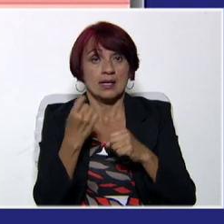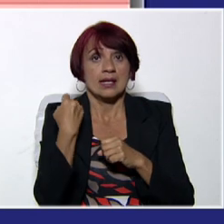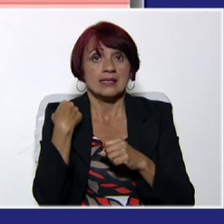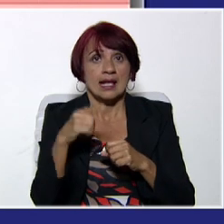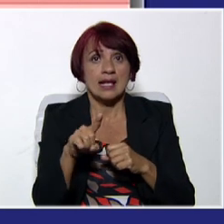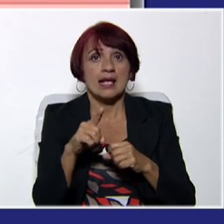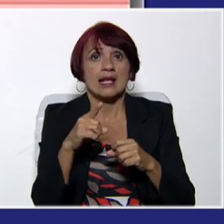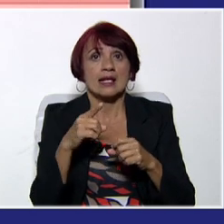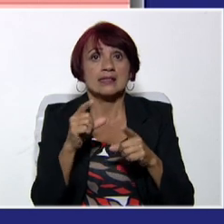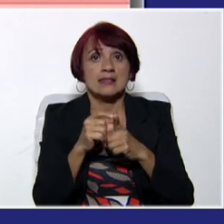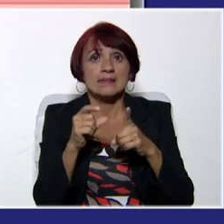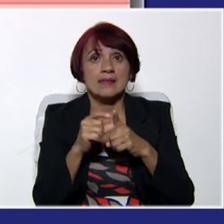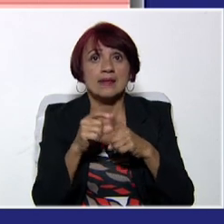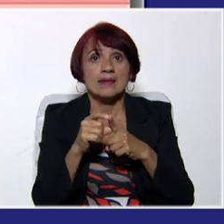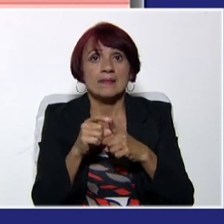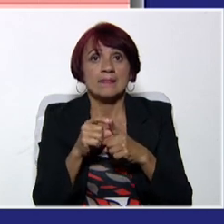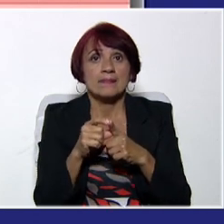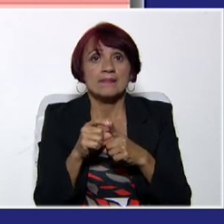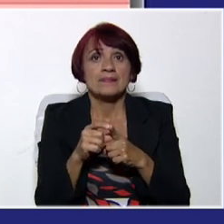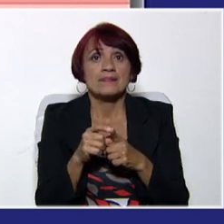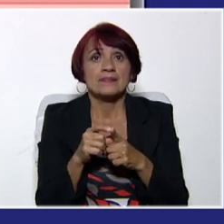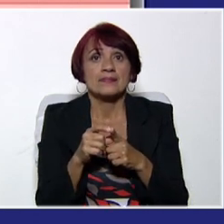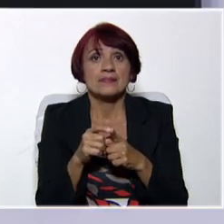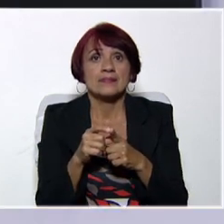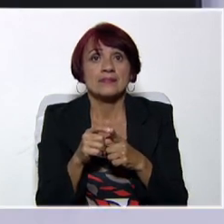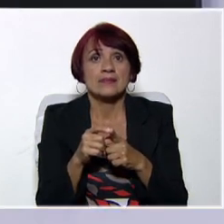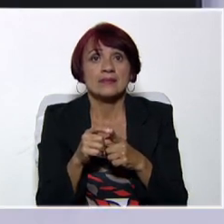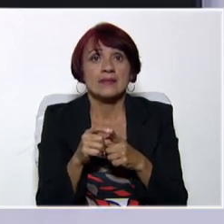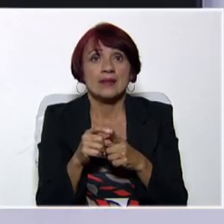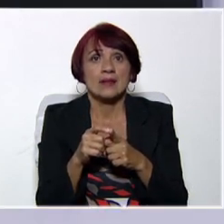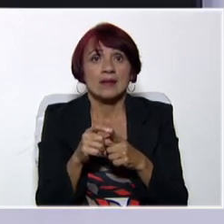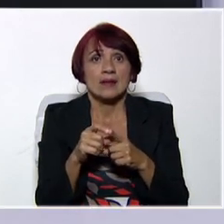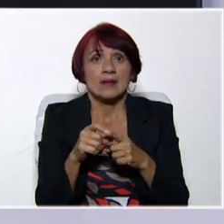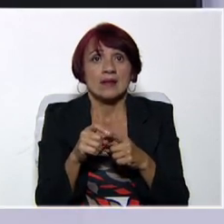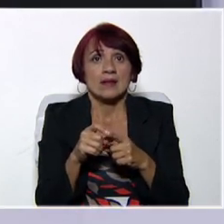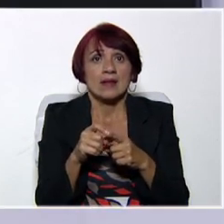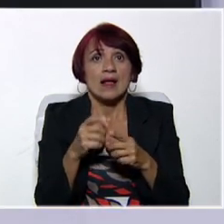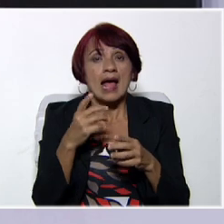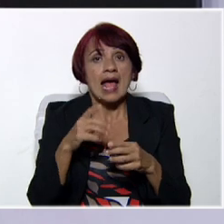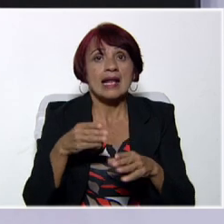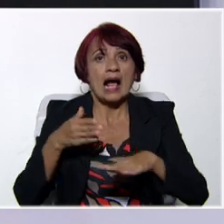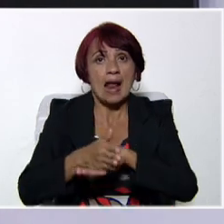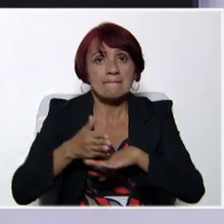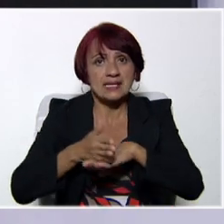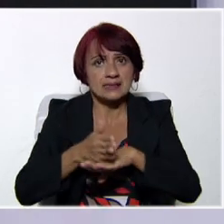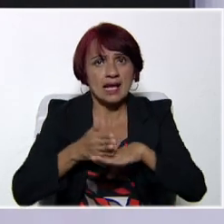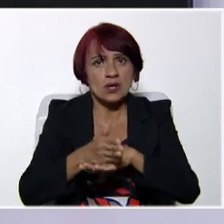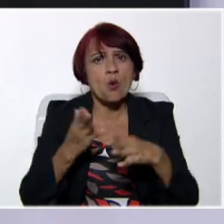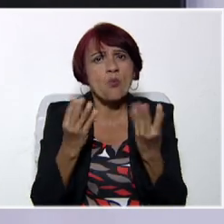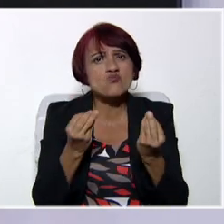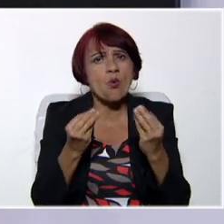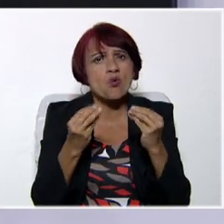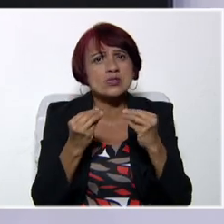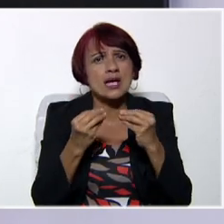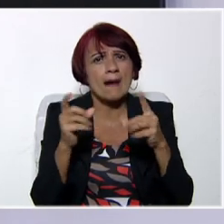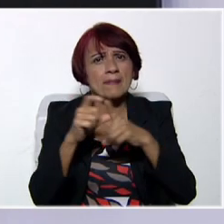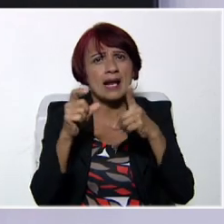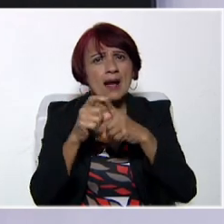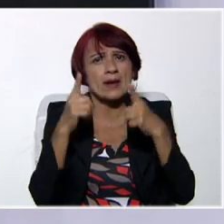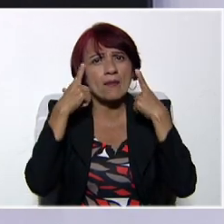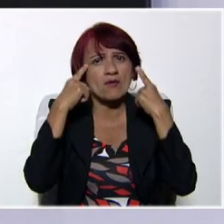Tenemos carnicero, butcher, butcher, el carpenter, el carpintero. Y muchísimas más. Vamos a ir